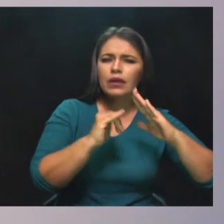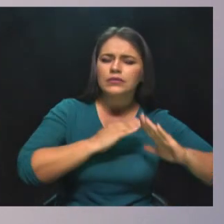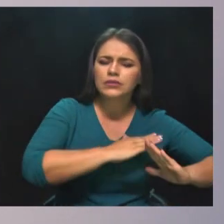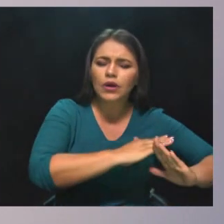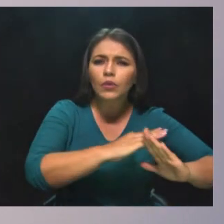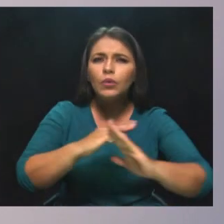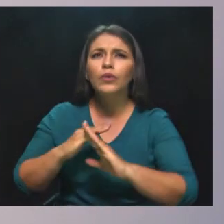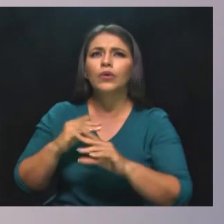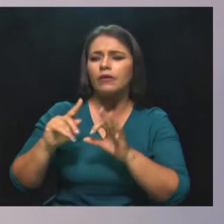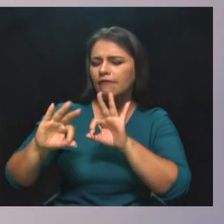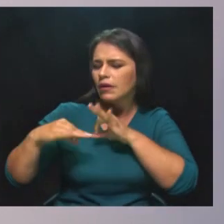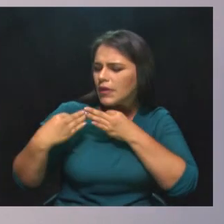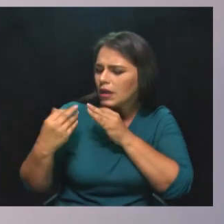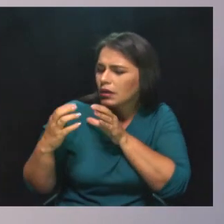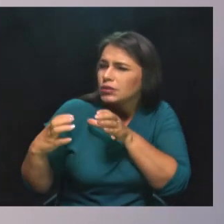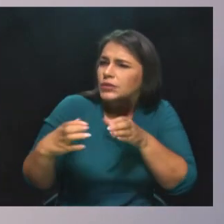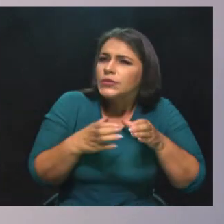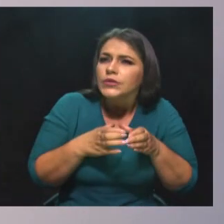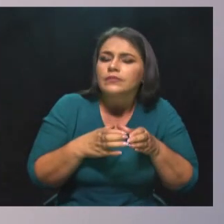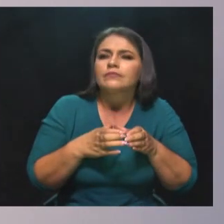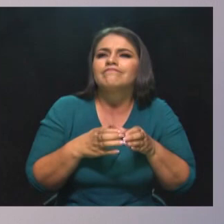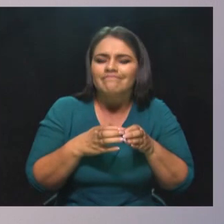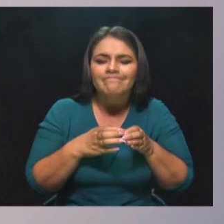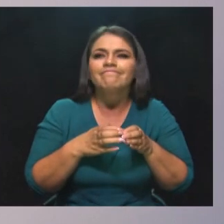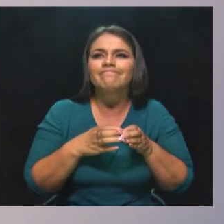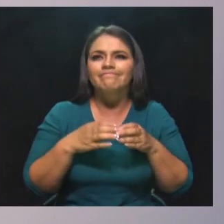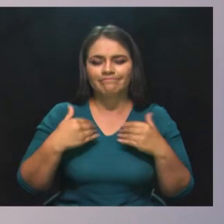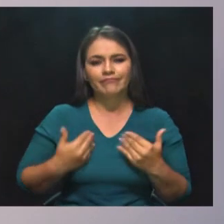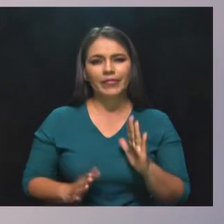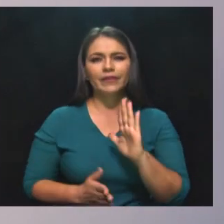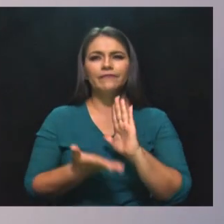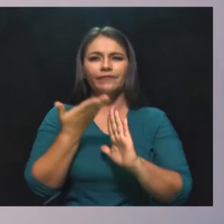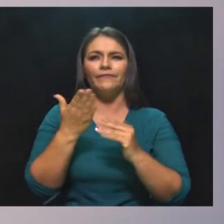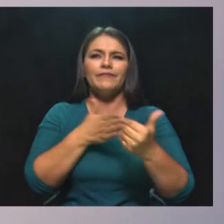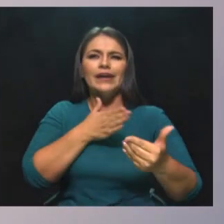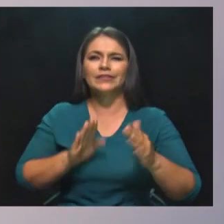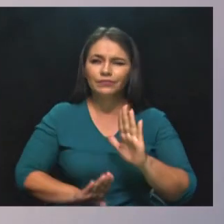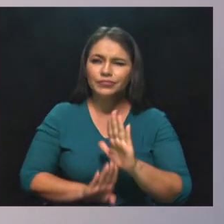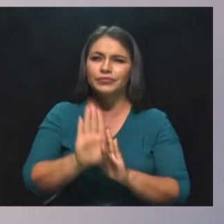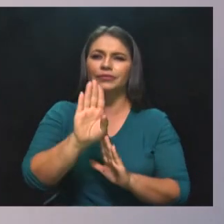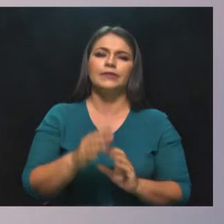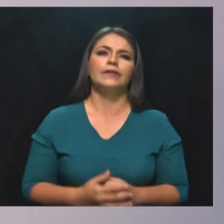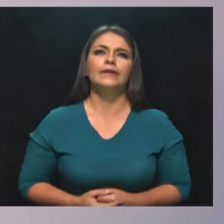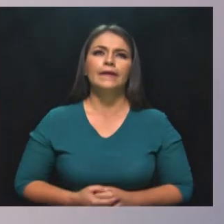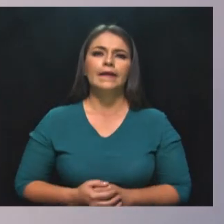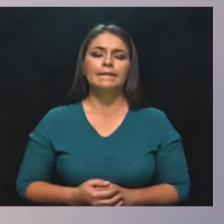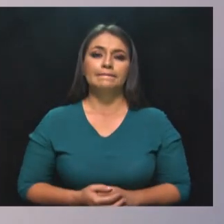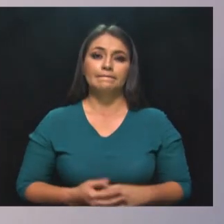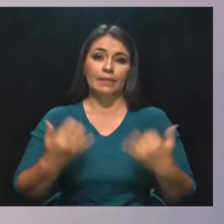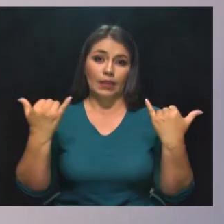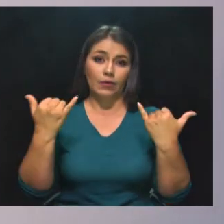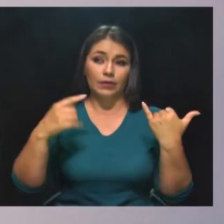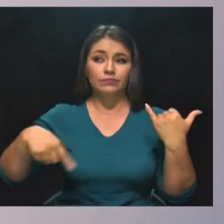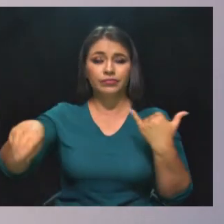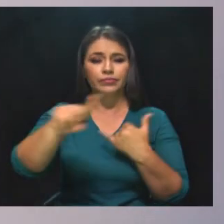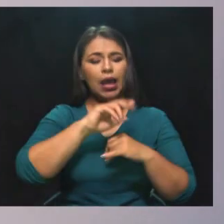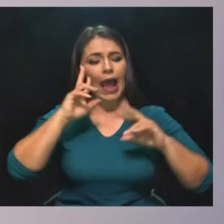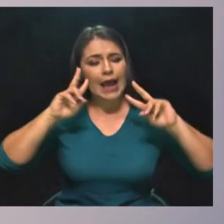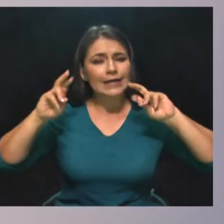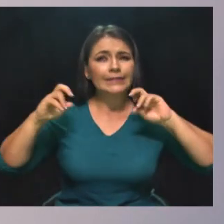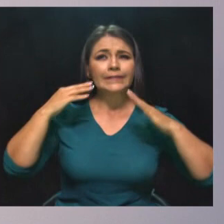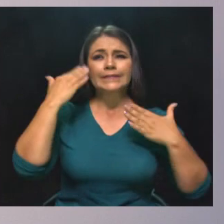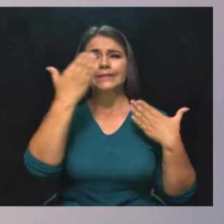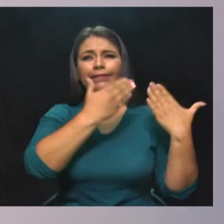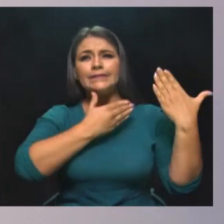compañía de nuestras familias, se hace más llevadero. Todos los estudios indican que estamos